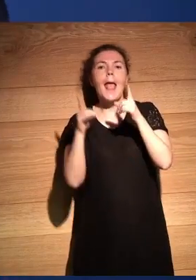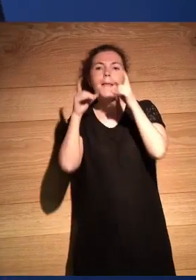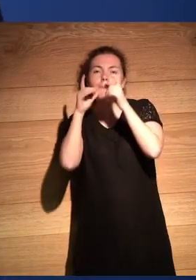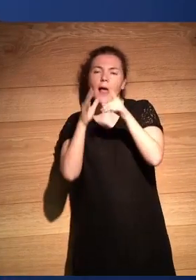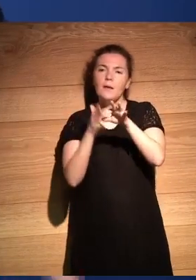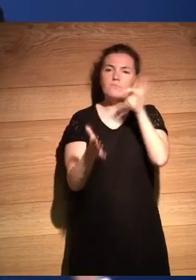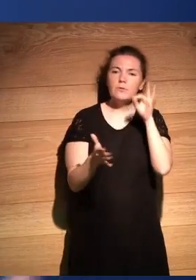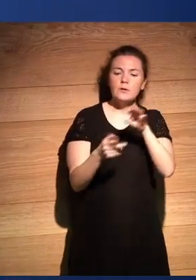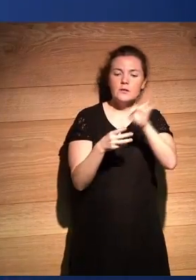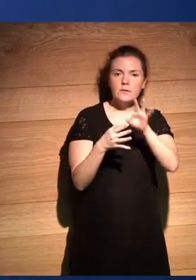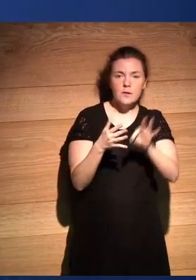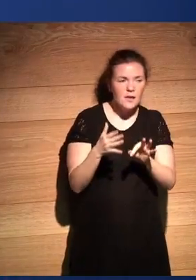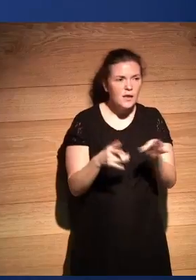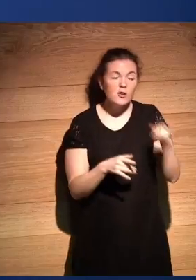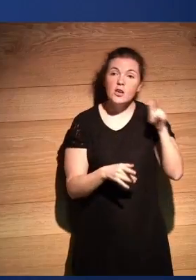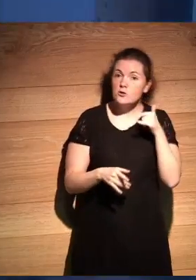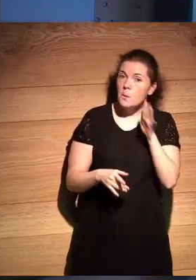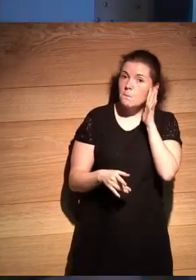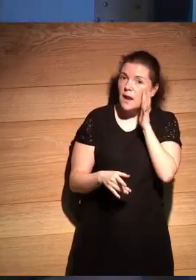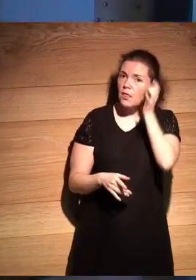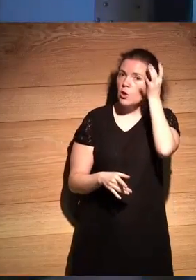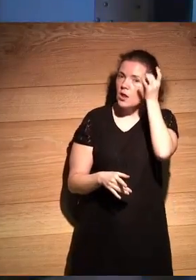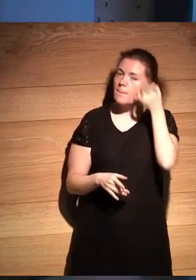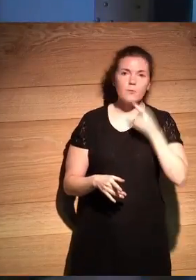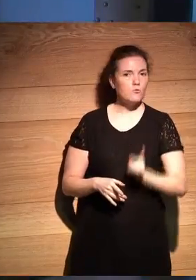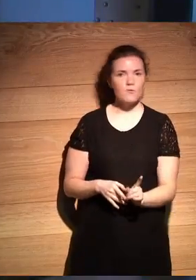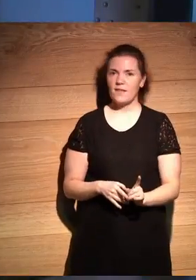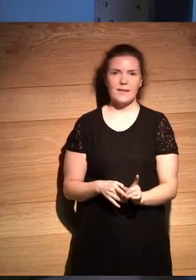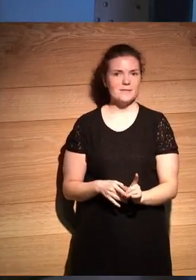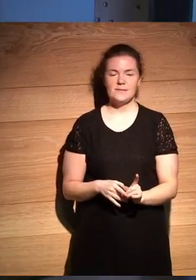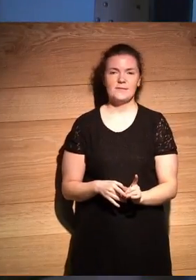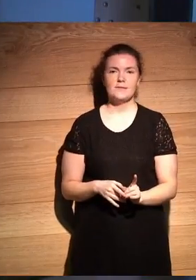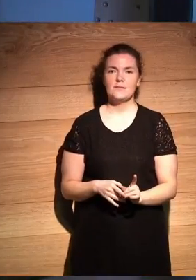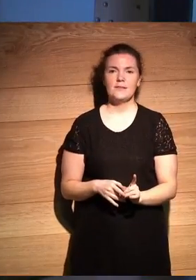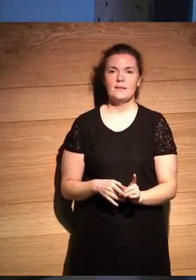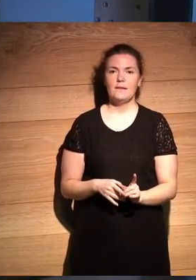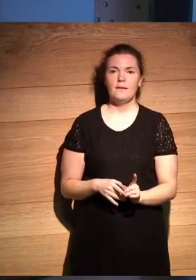que eso puede parecer una sí puede parecer una tontería pero no es de ninguna manera